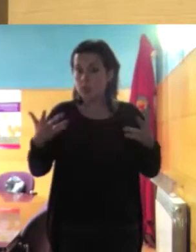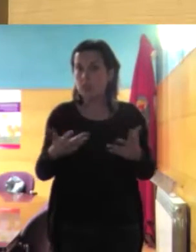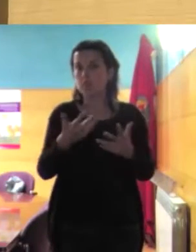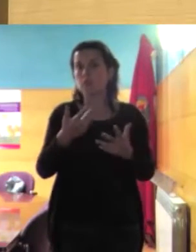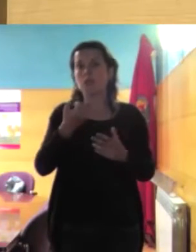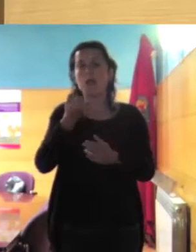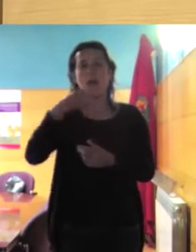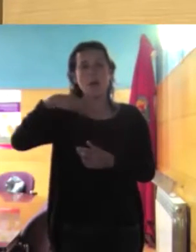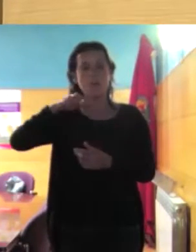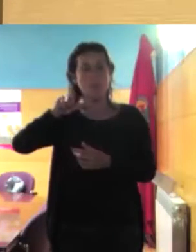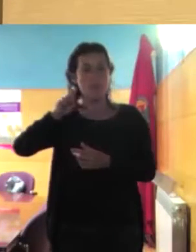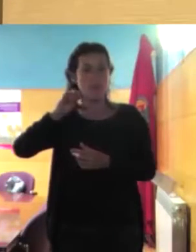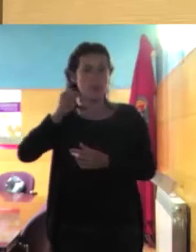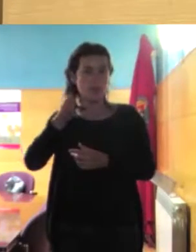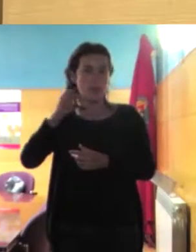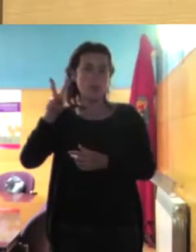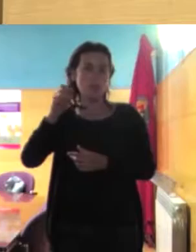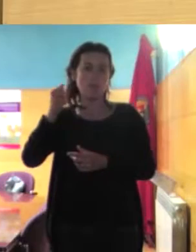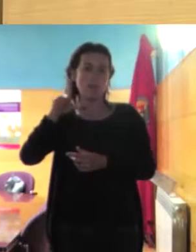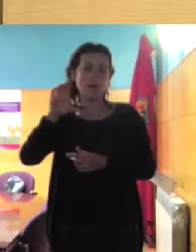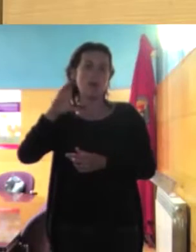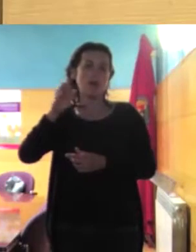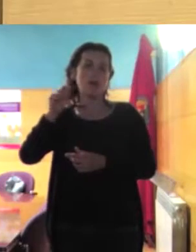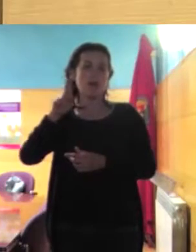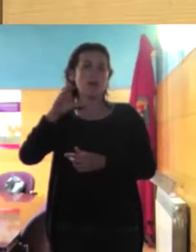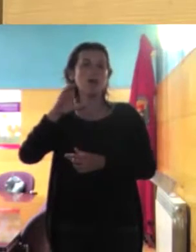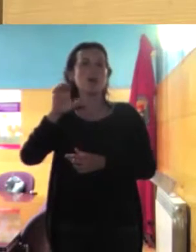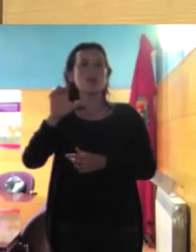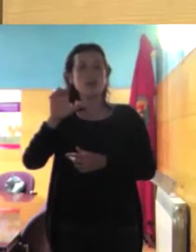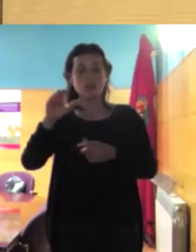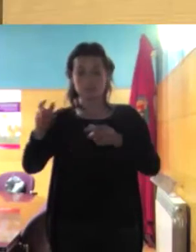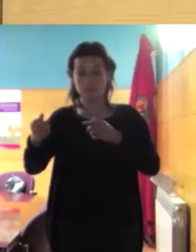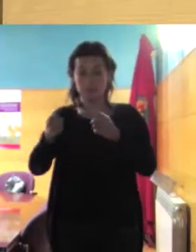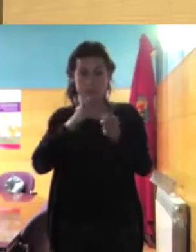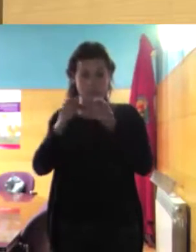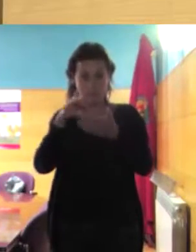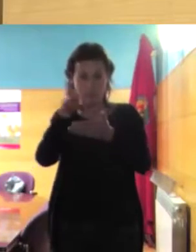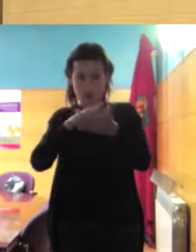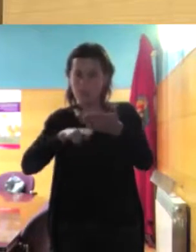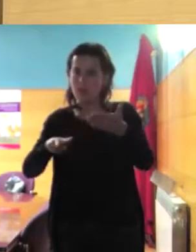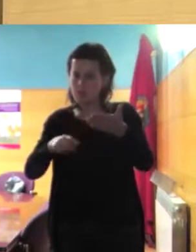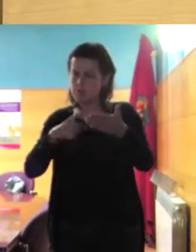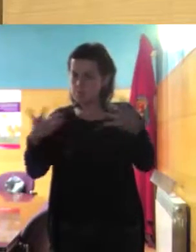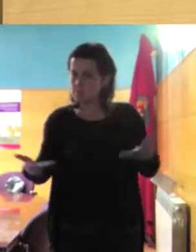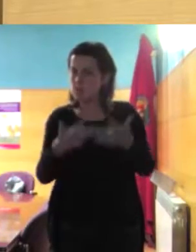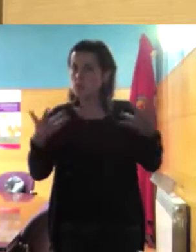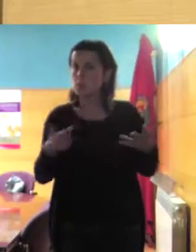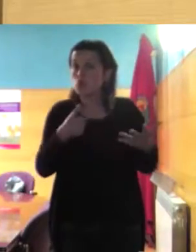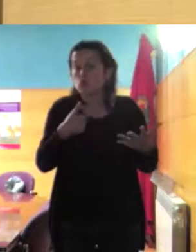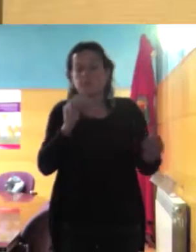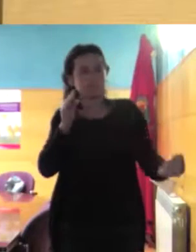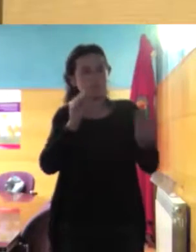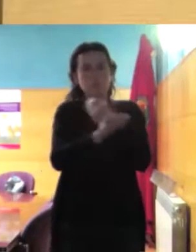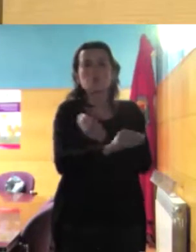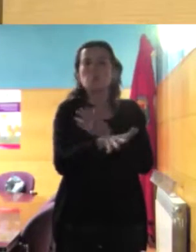Bancárquez en el mundo bueno porque yo no la comparto pero digamos es una postura yo diría bastante mayoritaria lo mismo